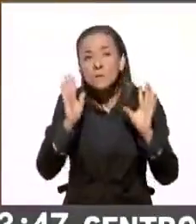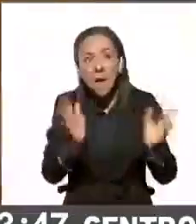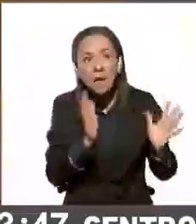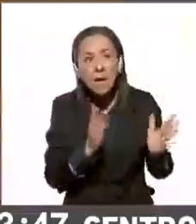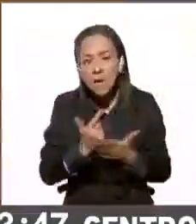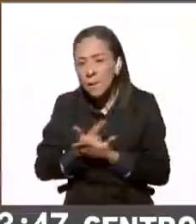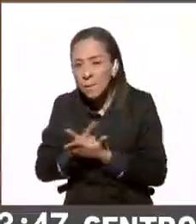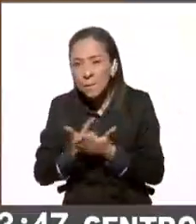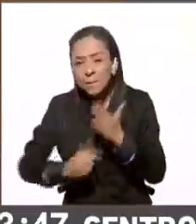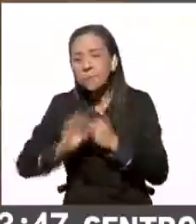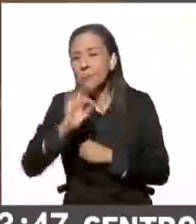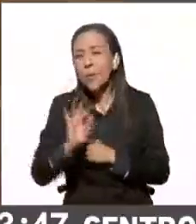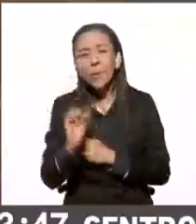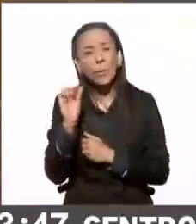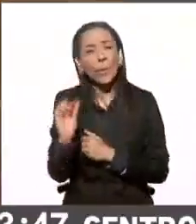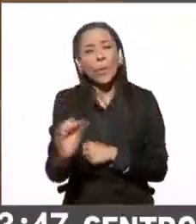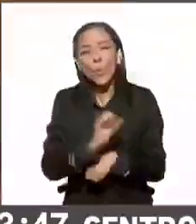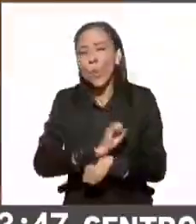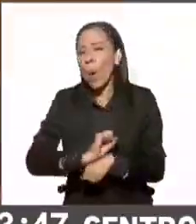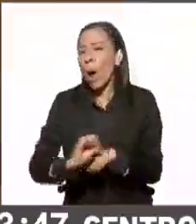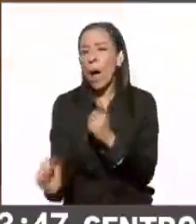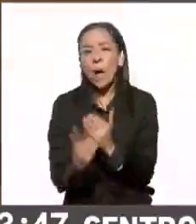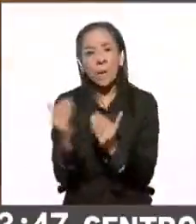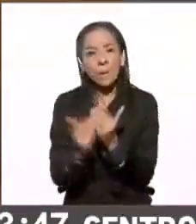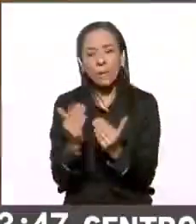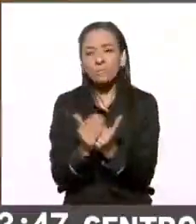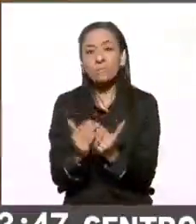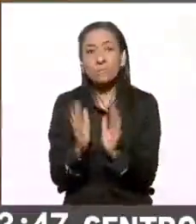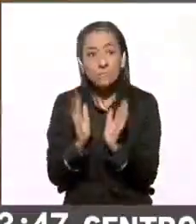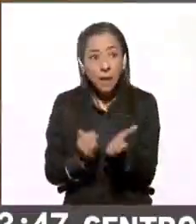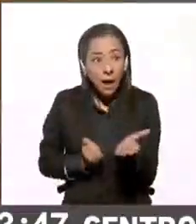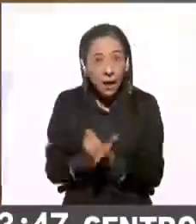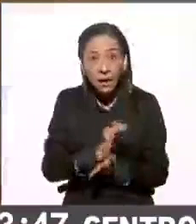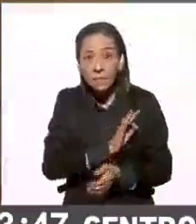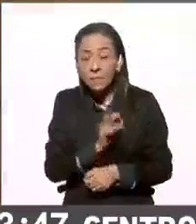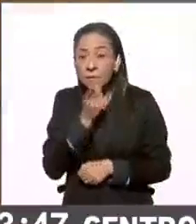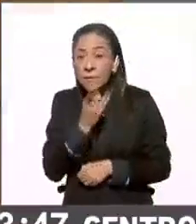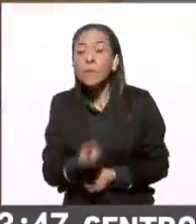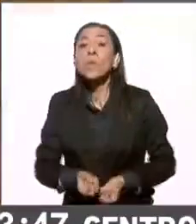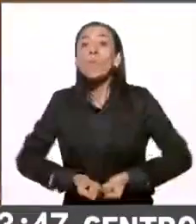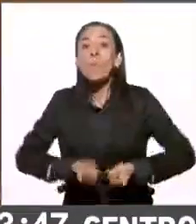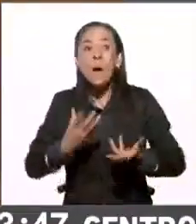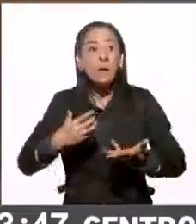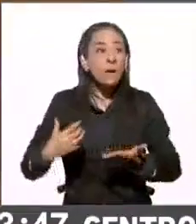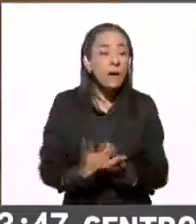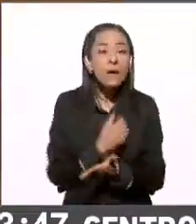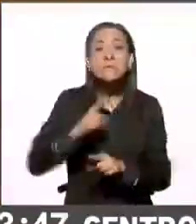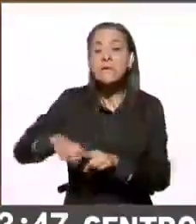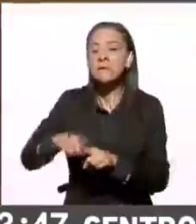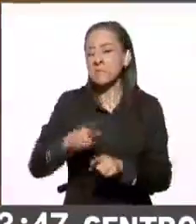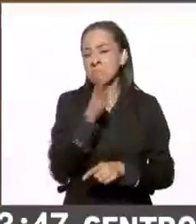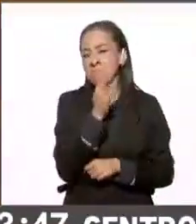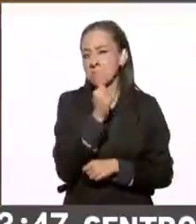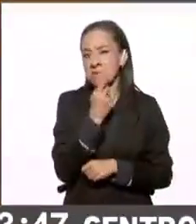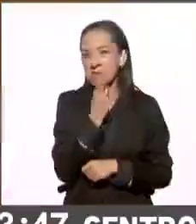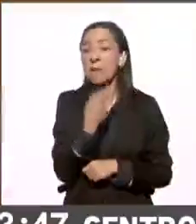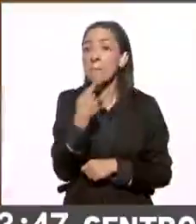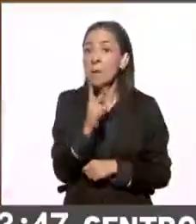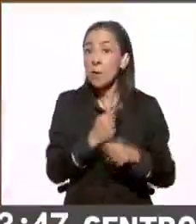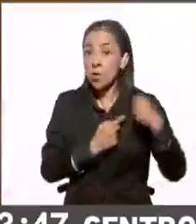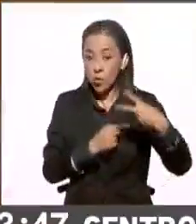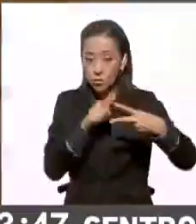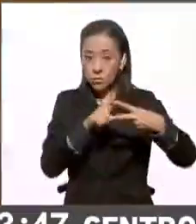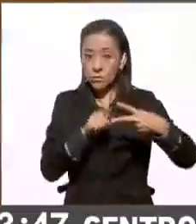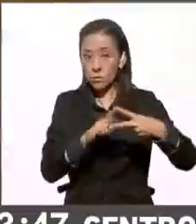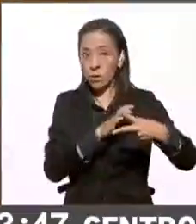por el momento no podemos marcar tendencias. Lo que sí sucede es que los dos candidatos punteros